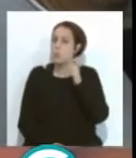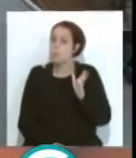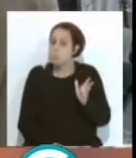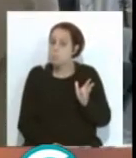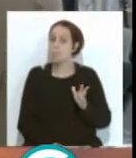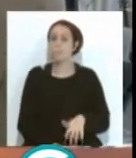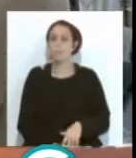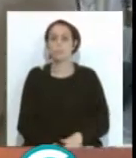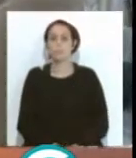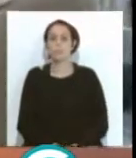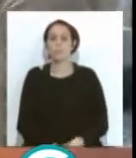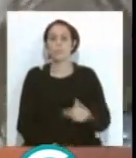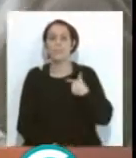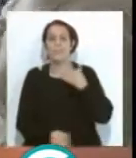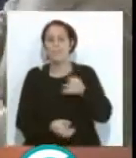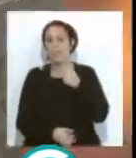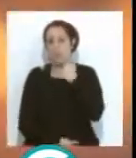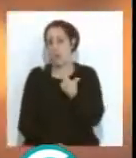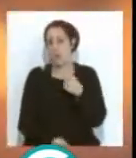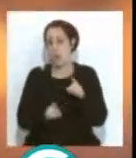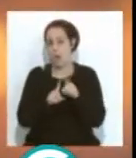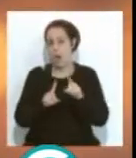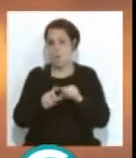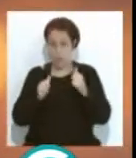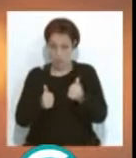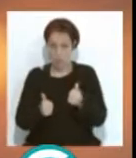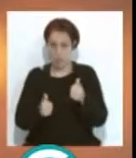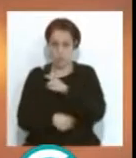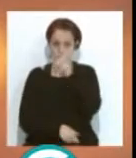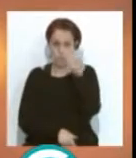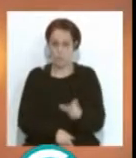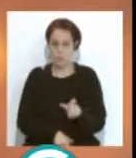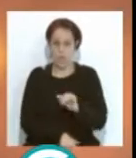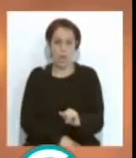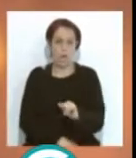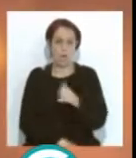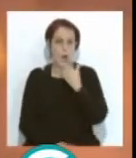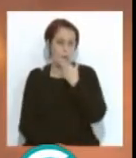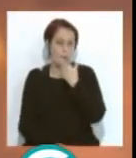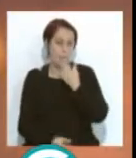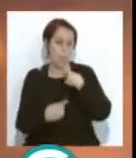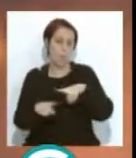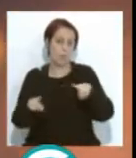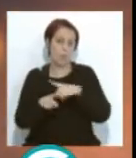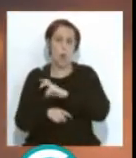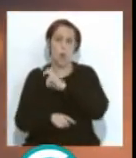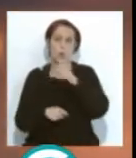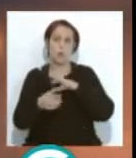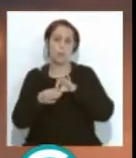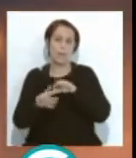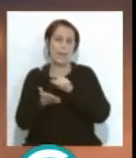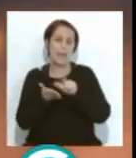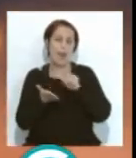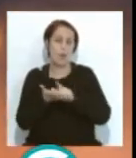siempre se ha dicho lo que, como ha empezado, que alguien que tenga conocimientos musicales, otro que es tema literario,